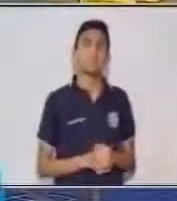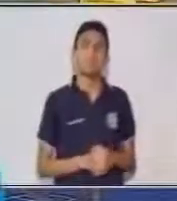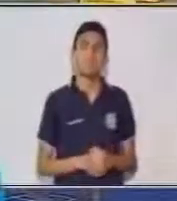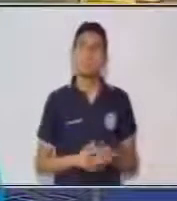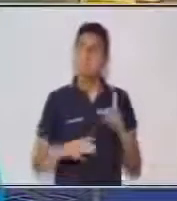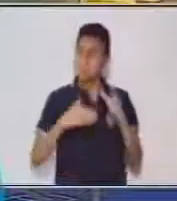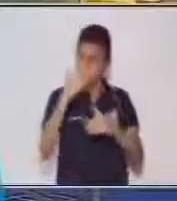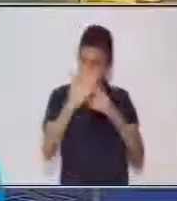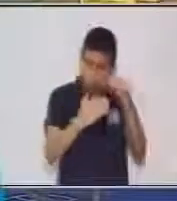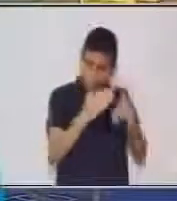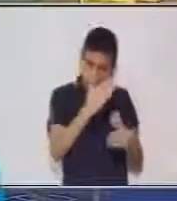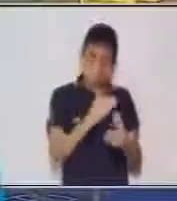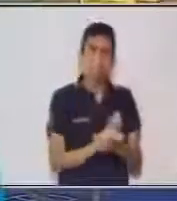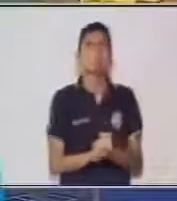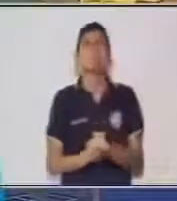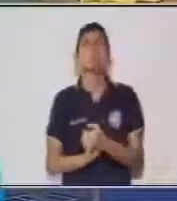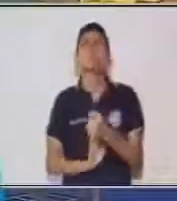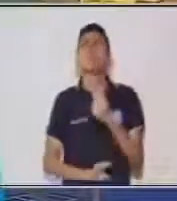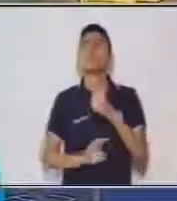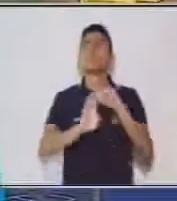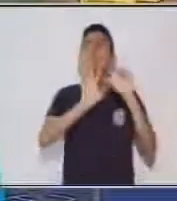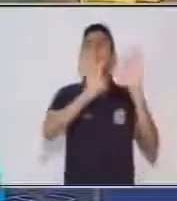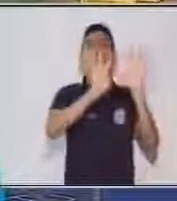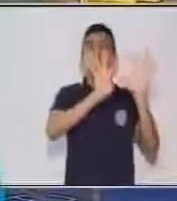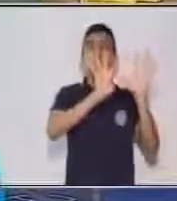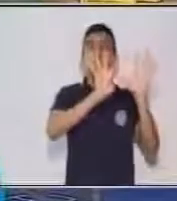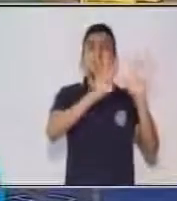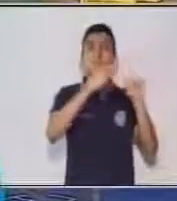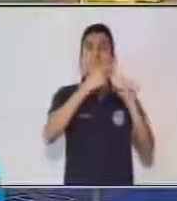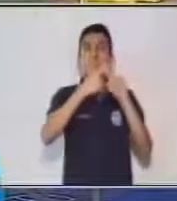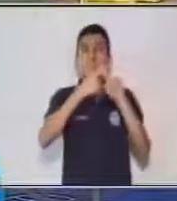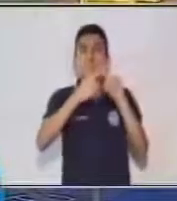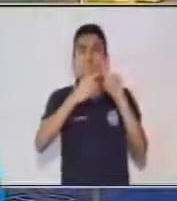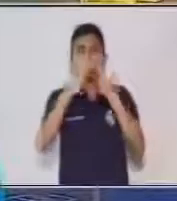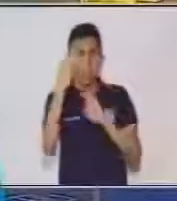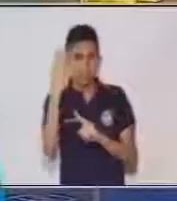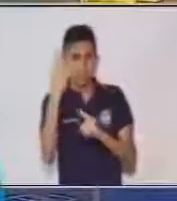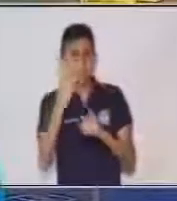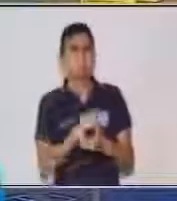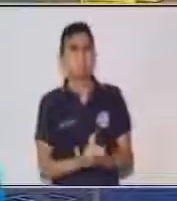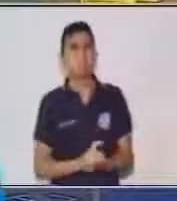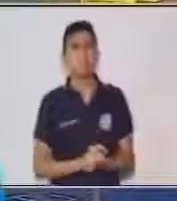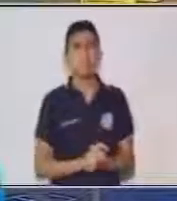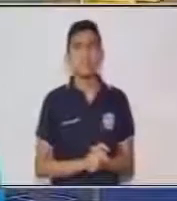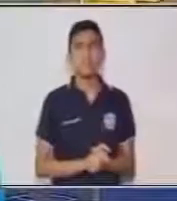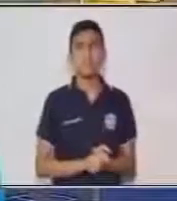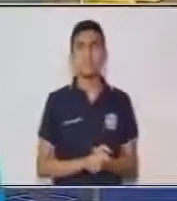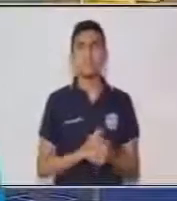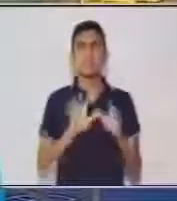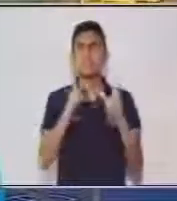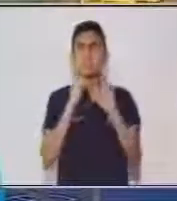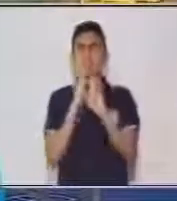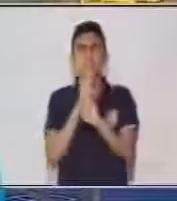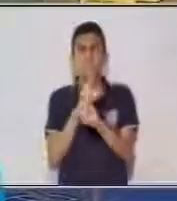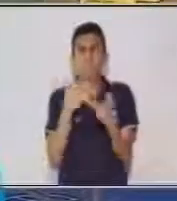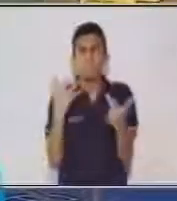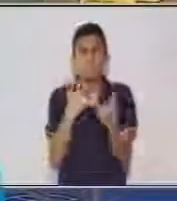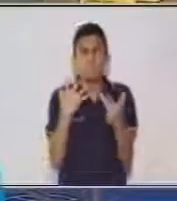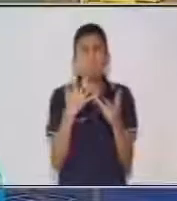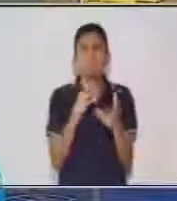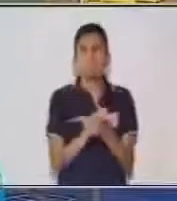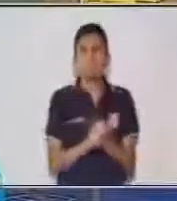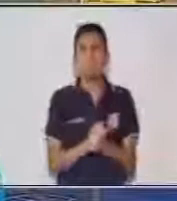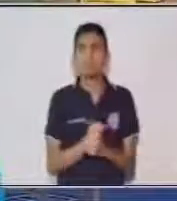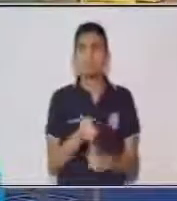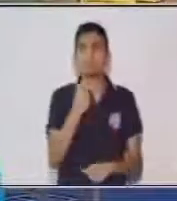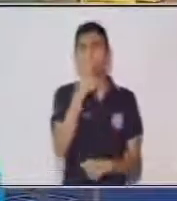continuamos. Nueve por tres vamos a tener, excelente, tenemos